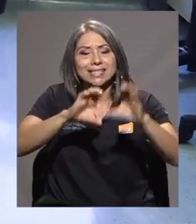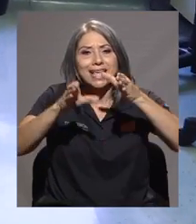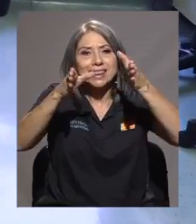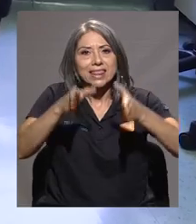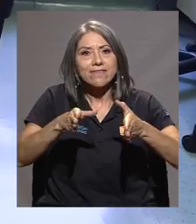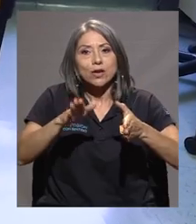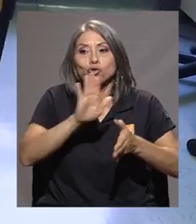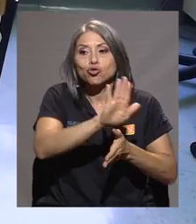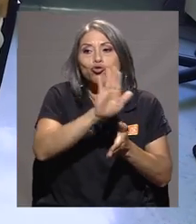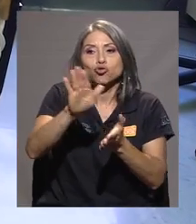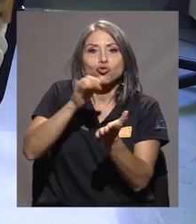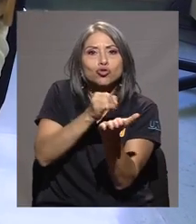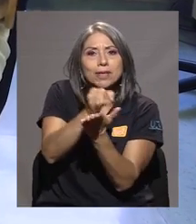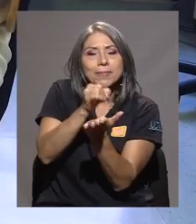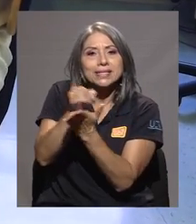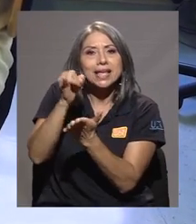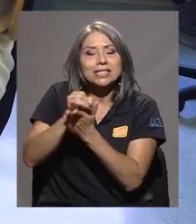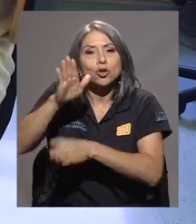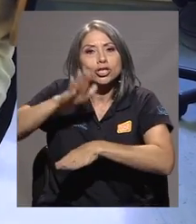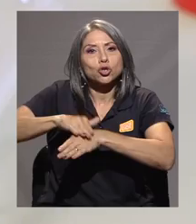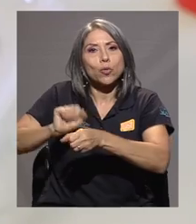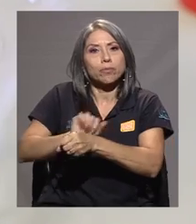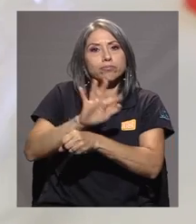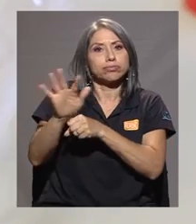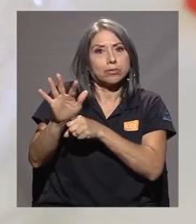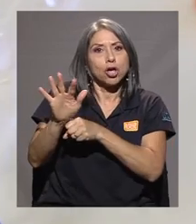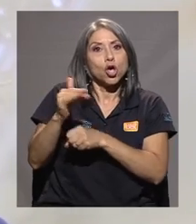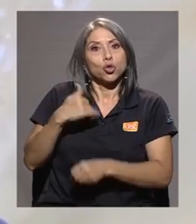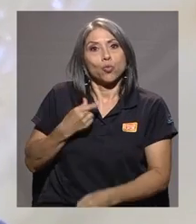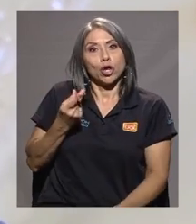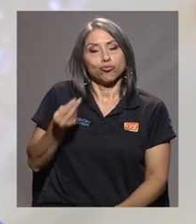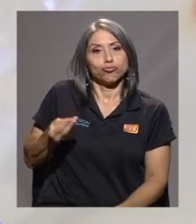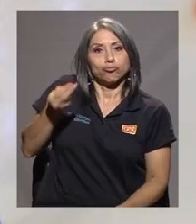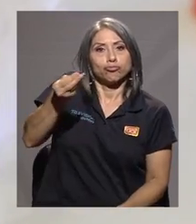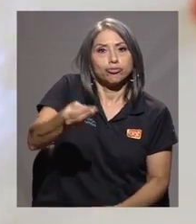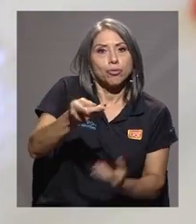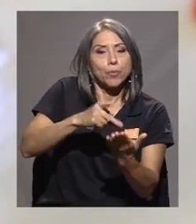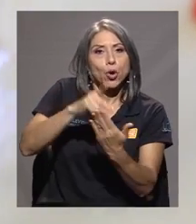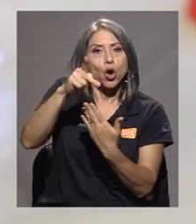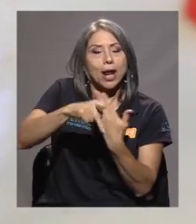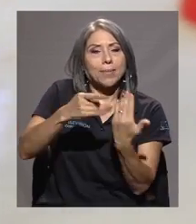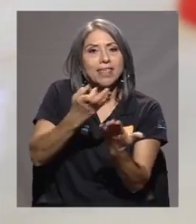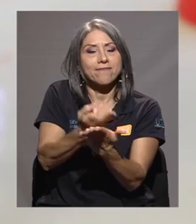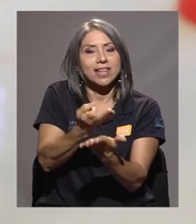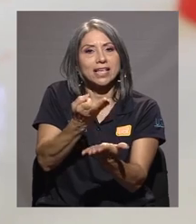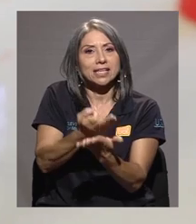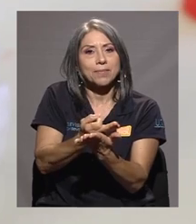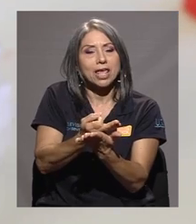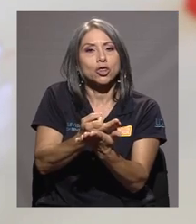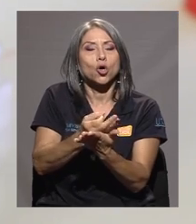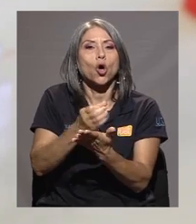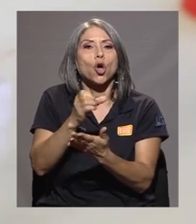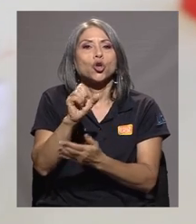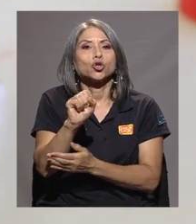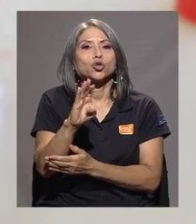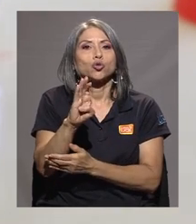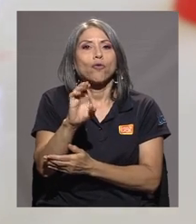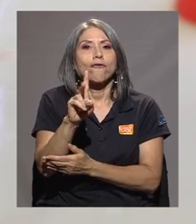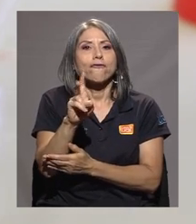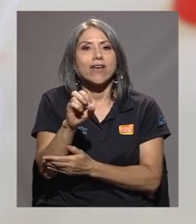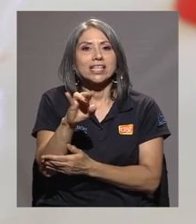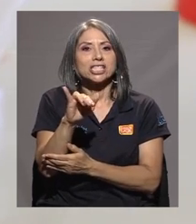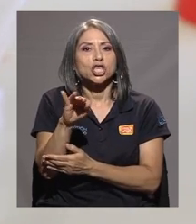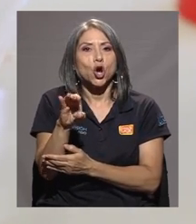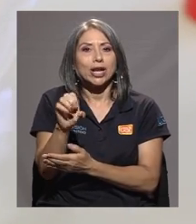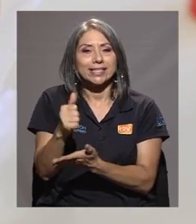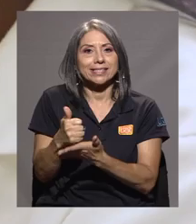cuyas investigaciones sobre COVID-19 recibieron fondos del Programa de Financiamiento de Subvenciones en